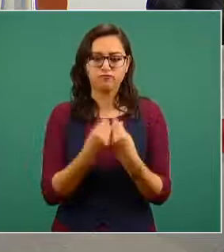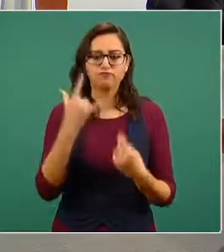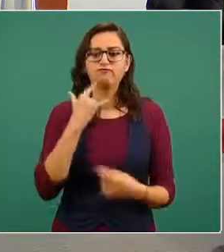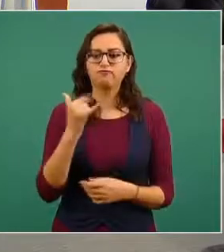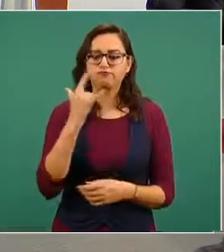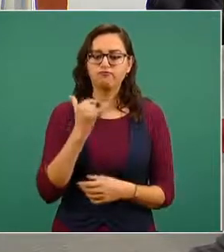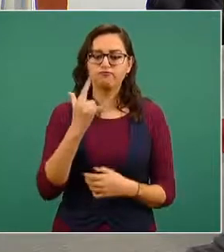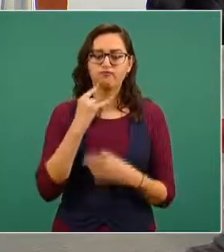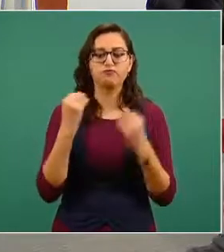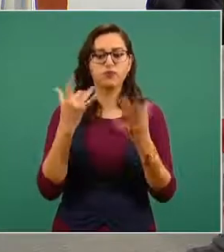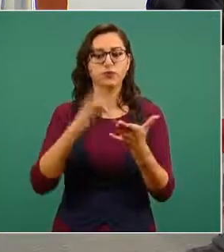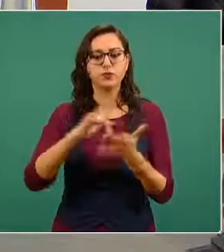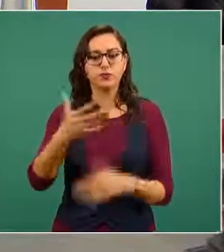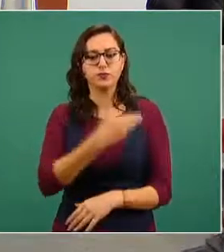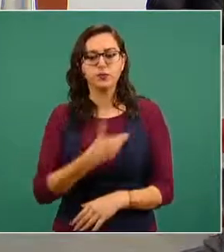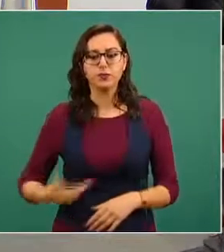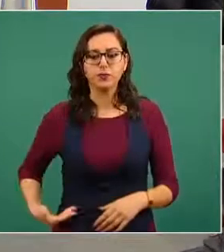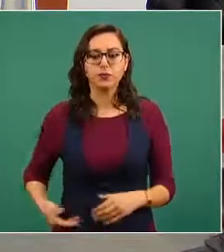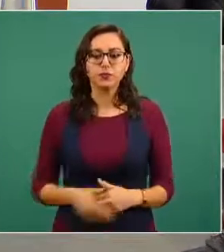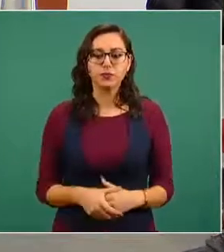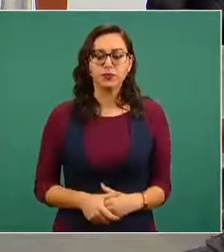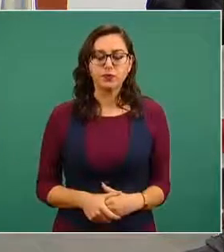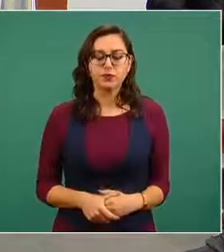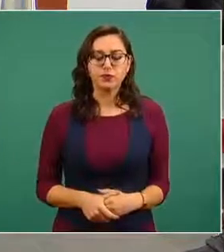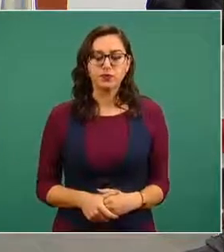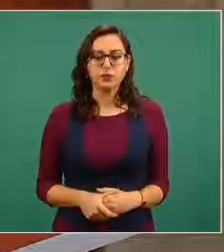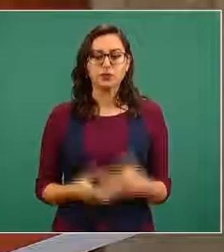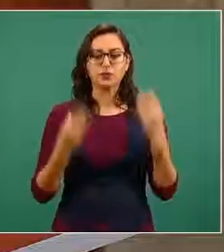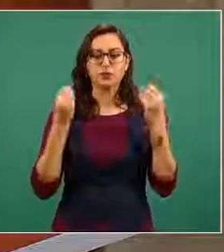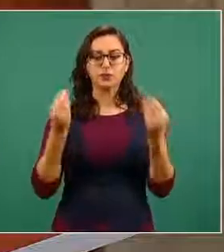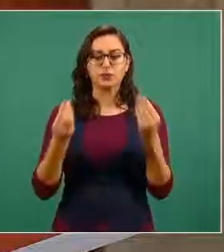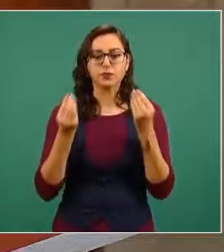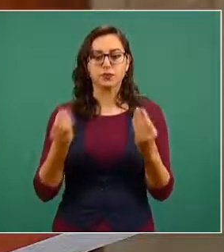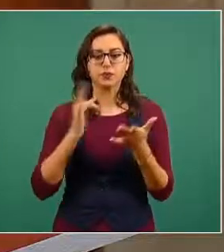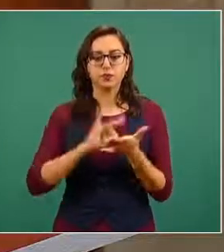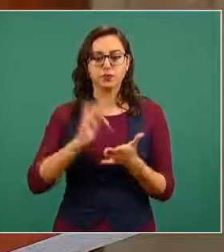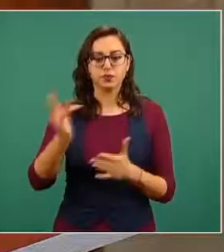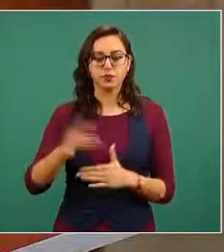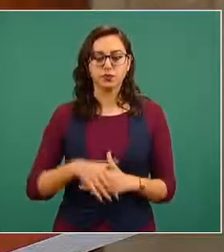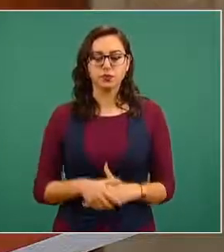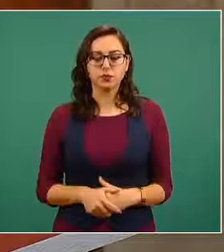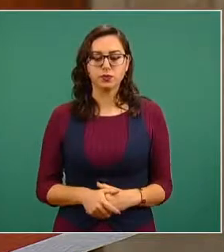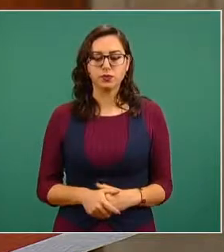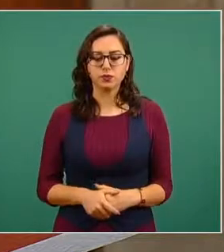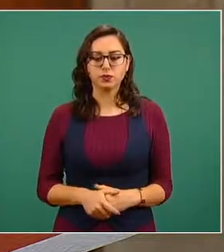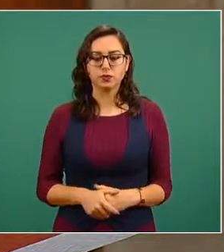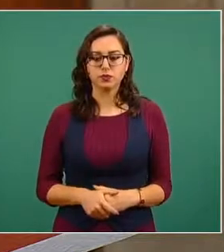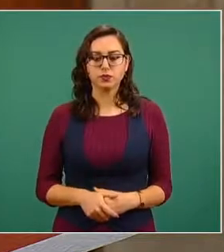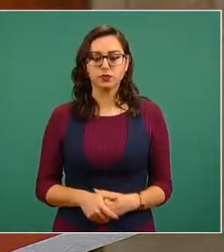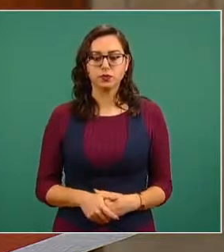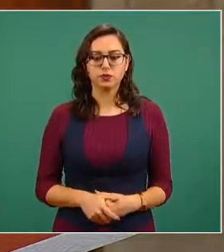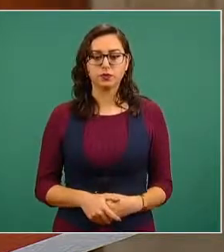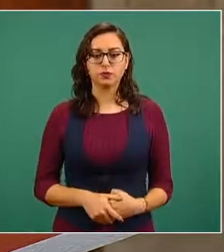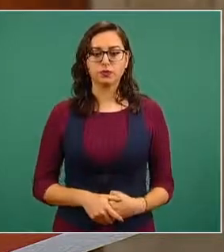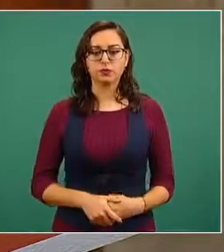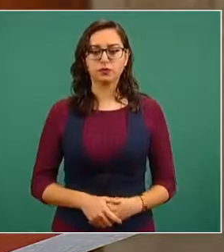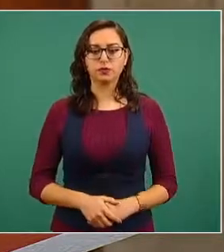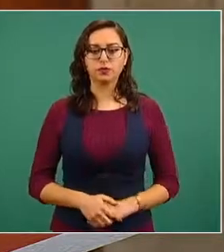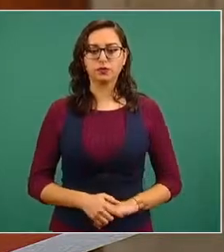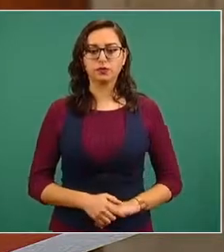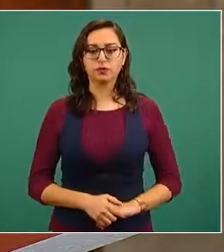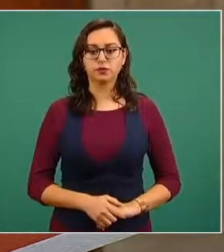cabo. Muchísimas gracias, señor presidente. Muchas gracias. Muchas gracias. felicidades